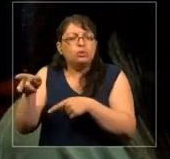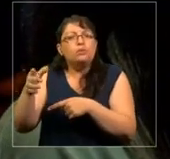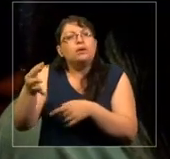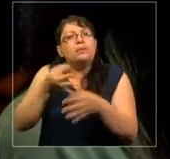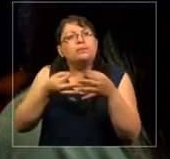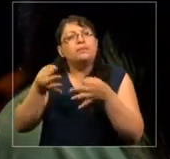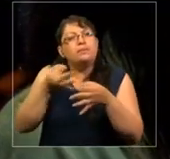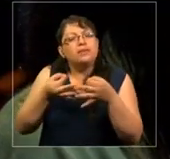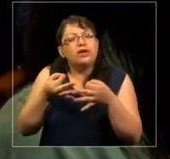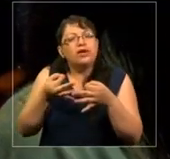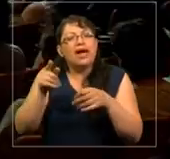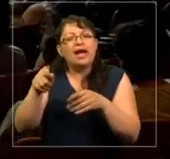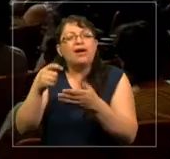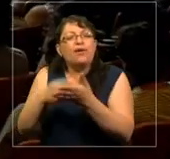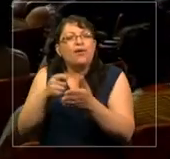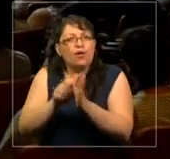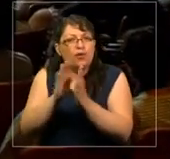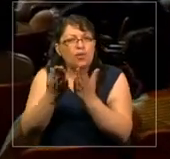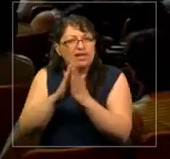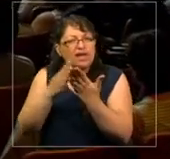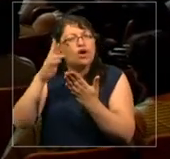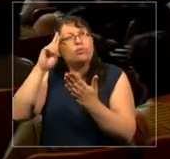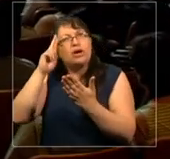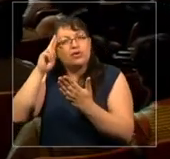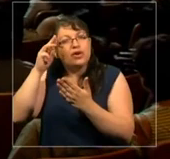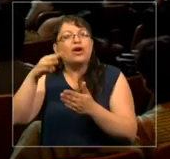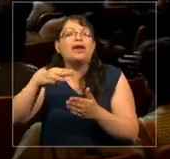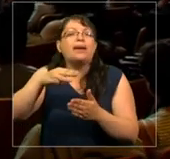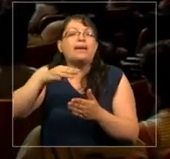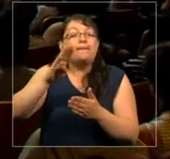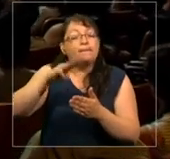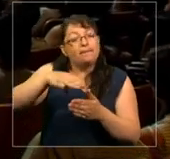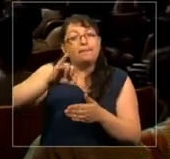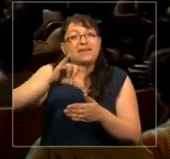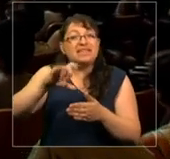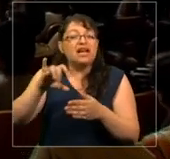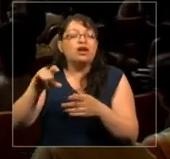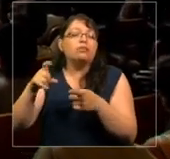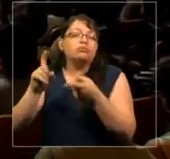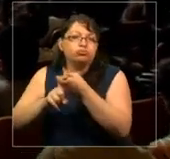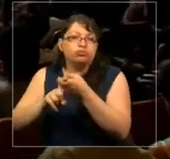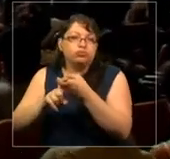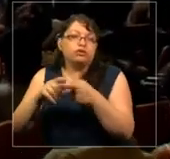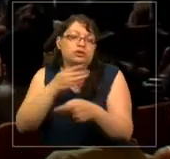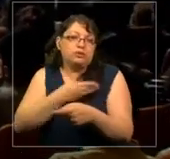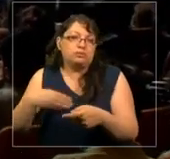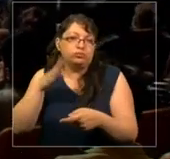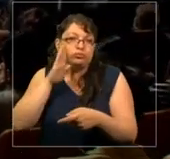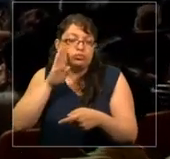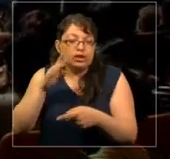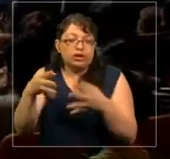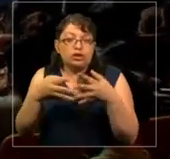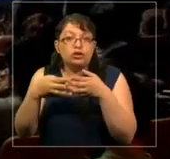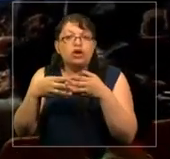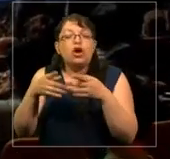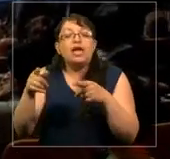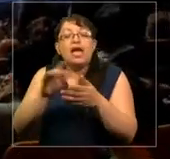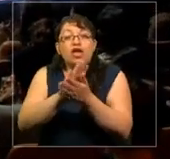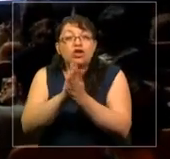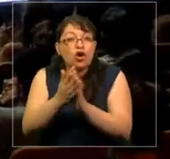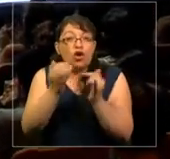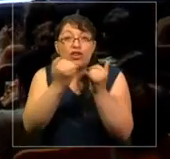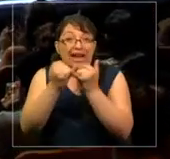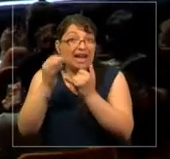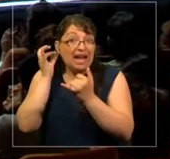comprado las memorias de Michelle Obama, Becoming, y había regalado este libro a todas sus amigas.